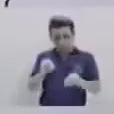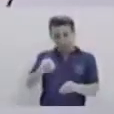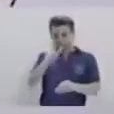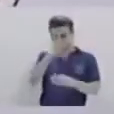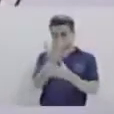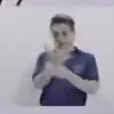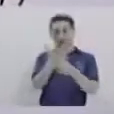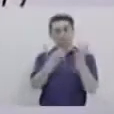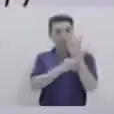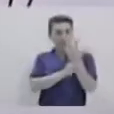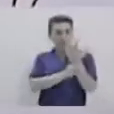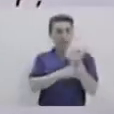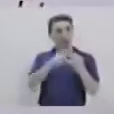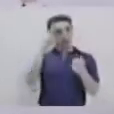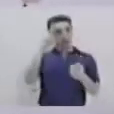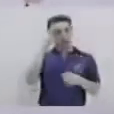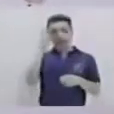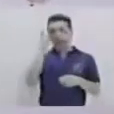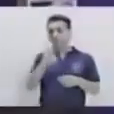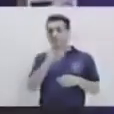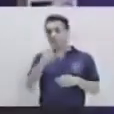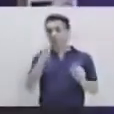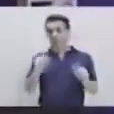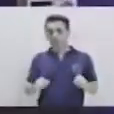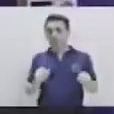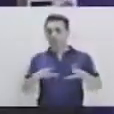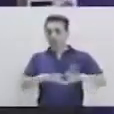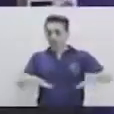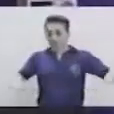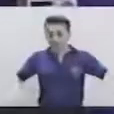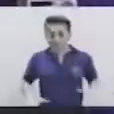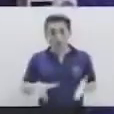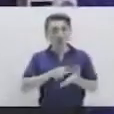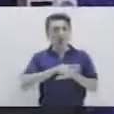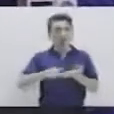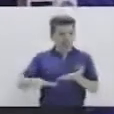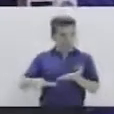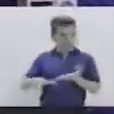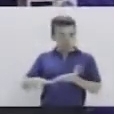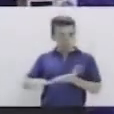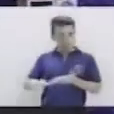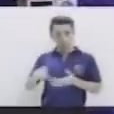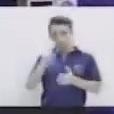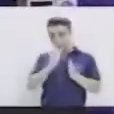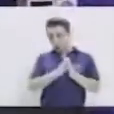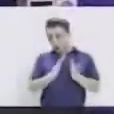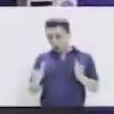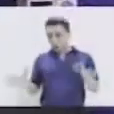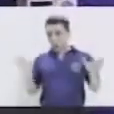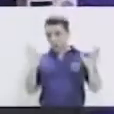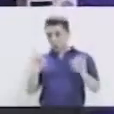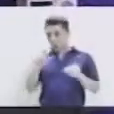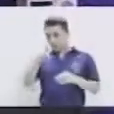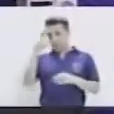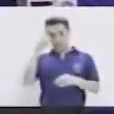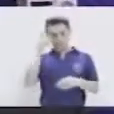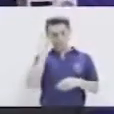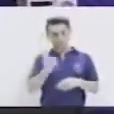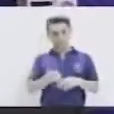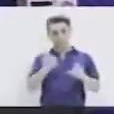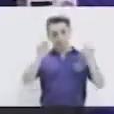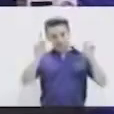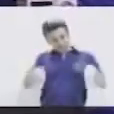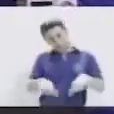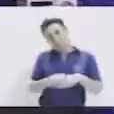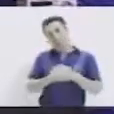manos. Recuerden siempre que tienen que trabajar en una área limpia y en orden y recuerden siempre lavar